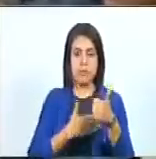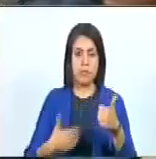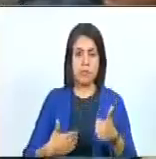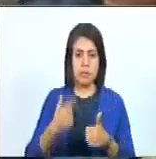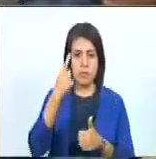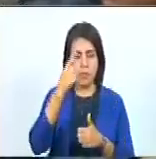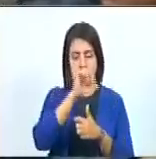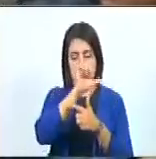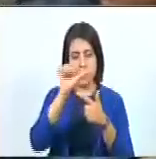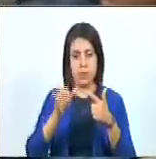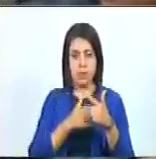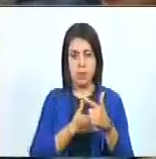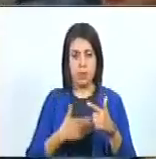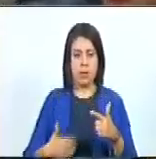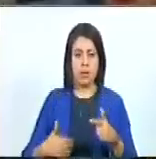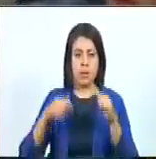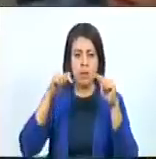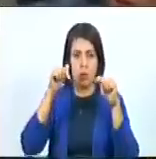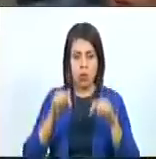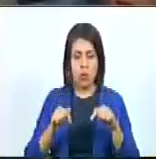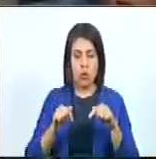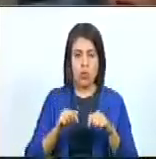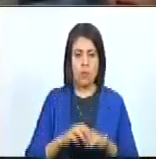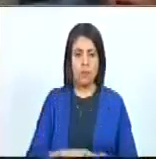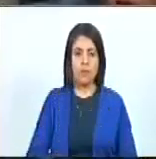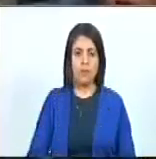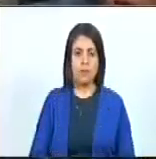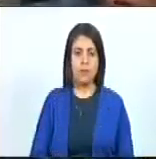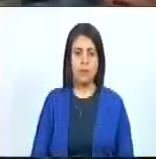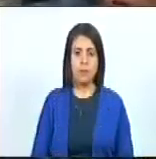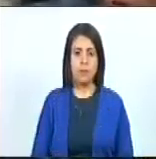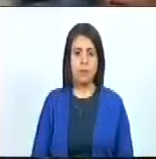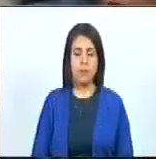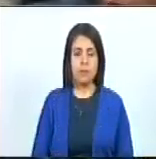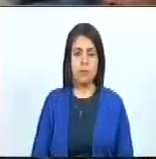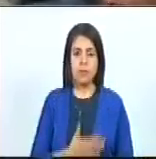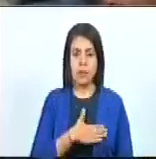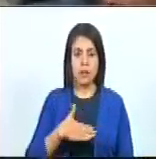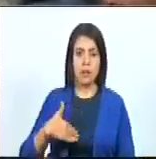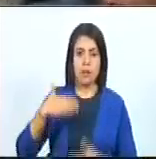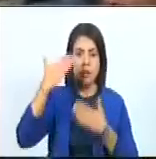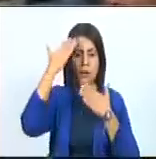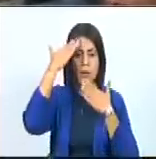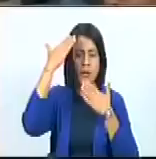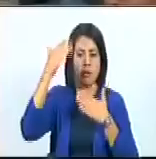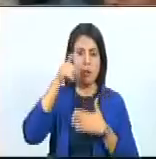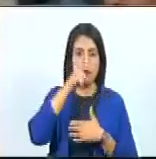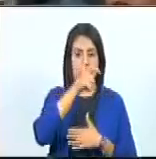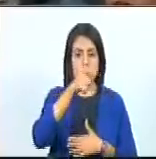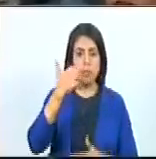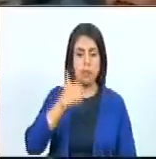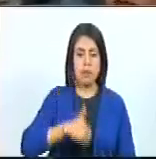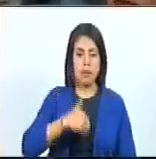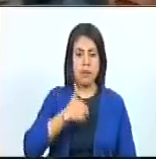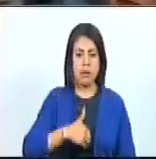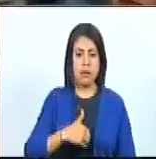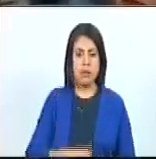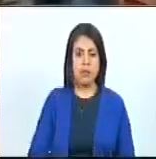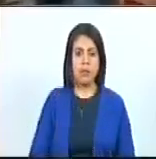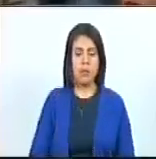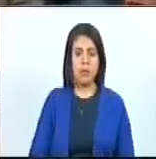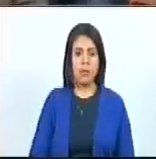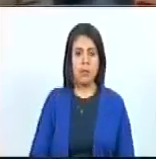primera vicepresidenta. Hoy queremos saludar al pueblo argentino que se están